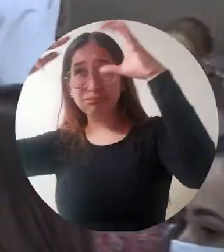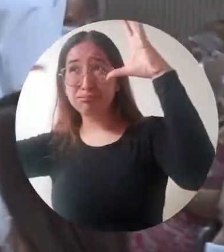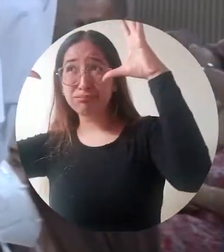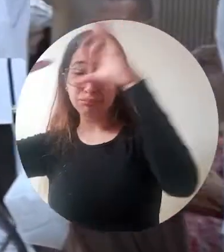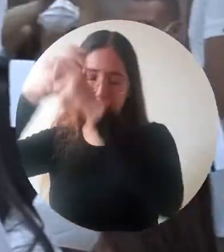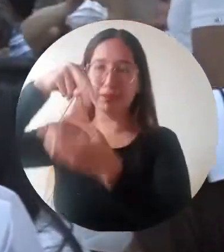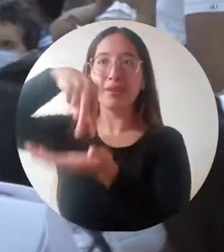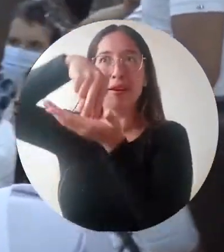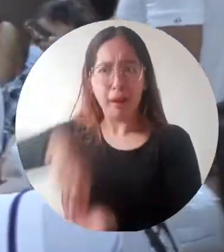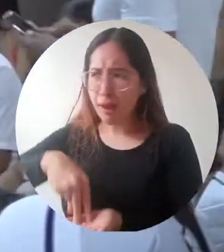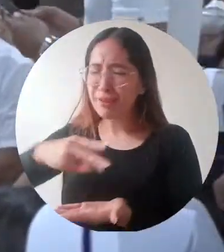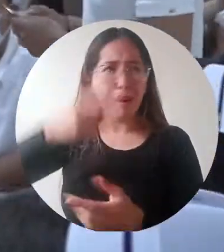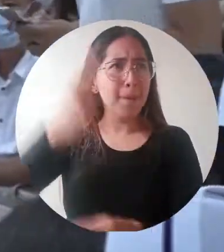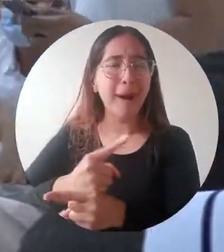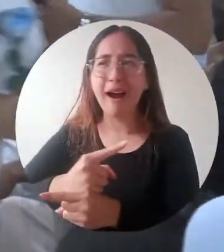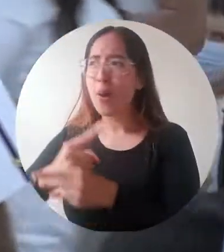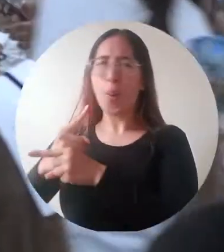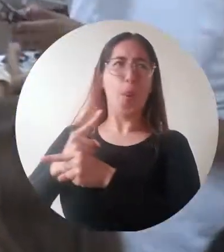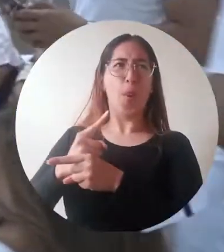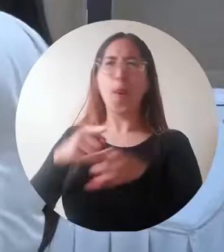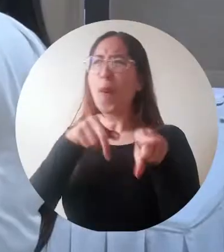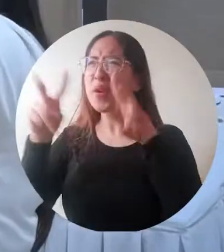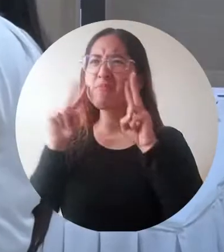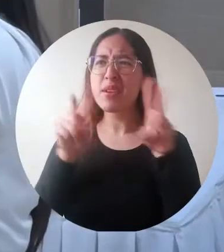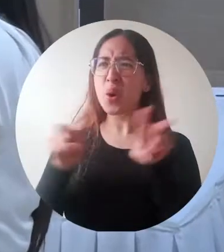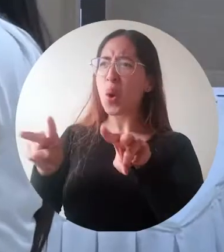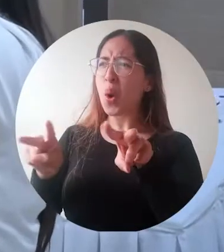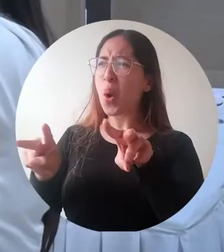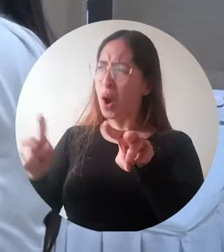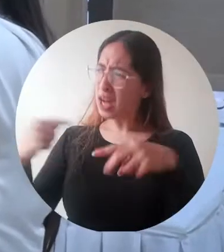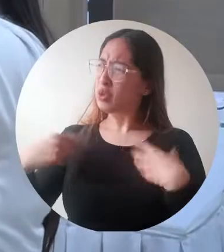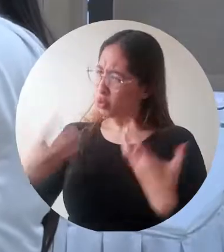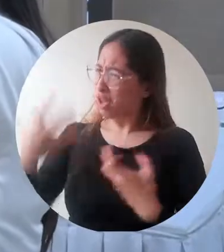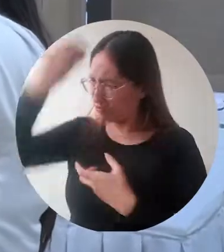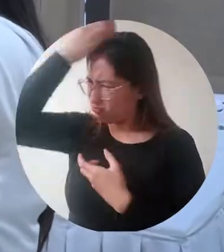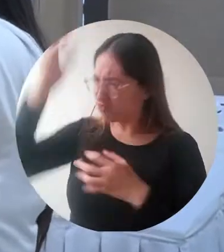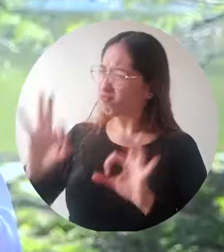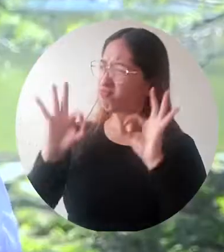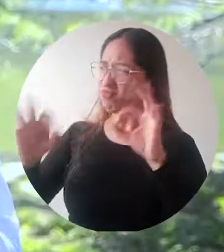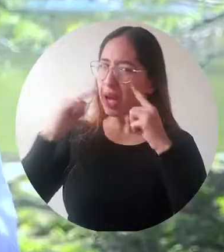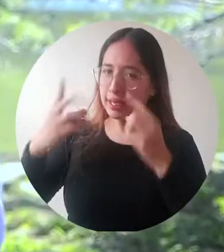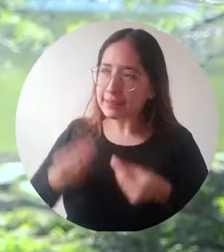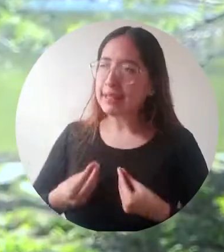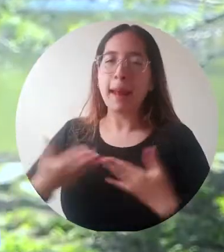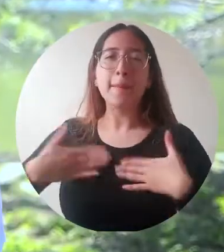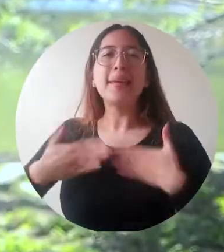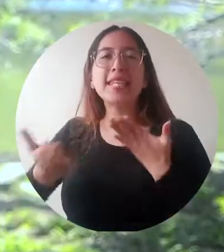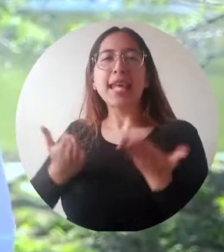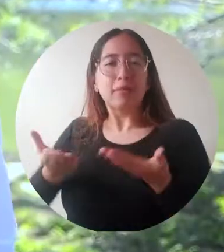Y entonces yo miro a la Universidad Magdalena, miro a mis compañeros, miro a cualquier persona y digo, yo quiero ser buen enfermero para él, para ella.